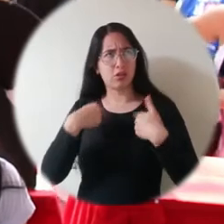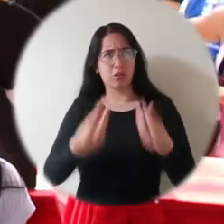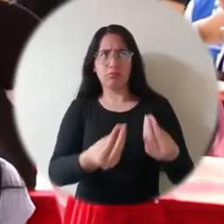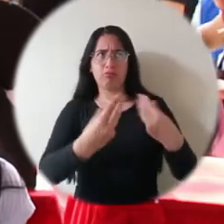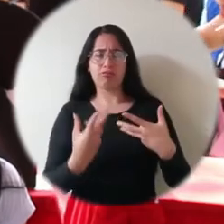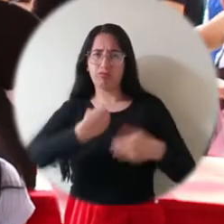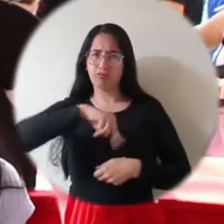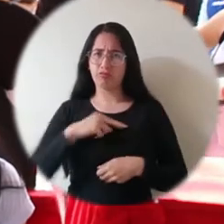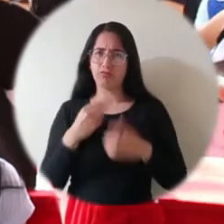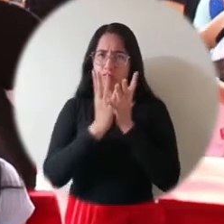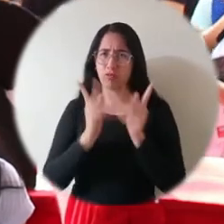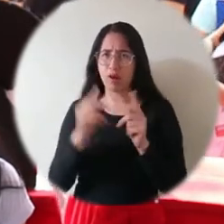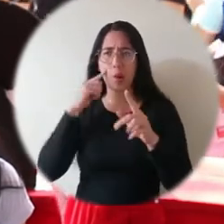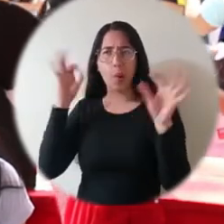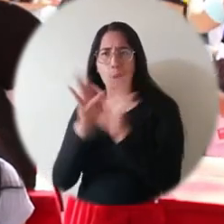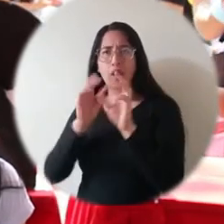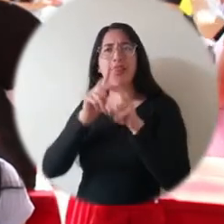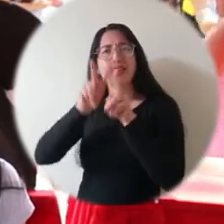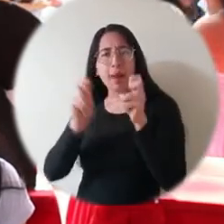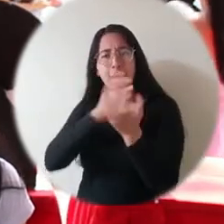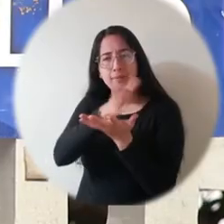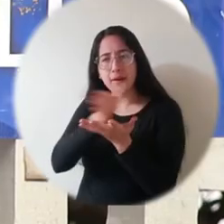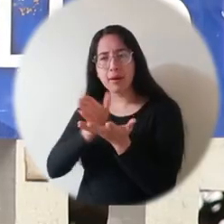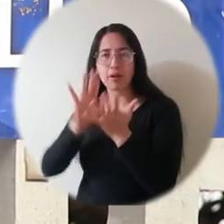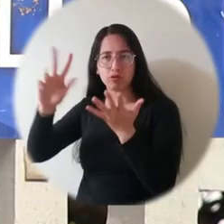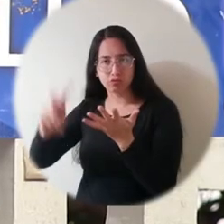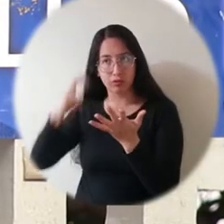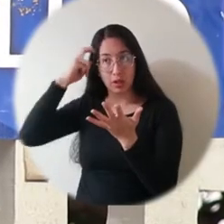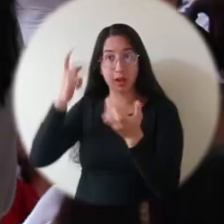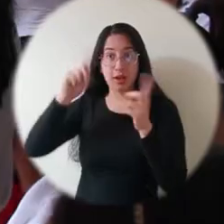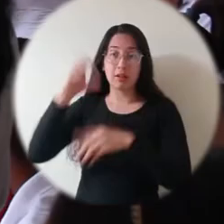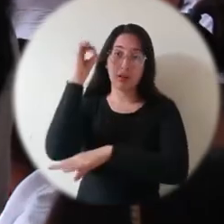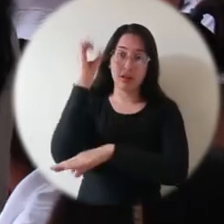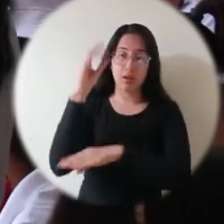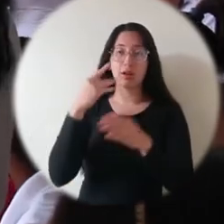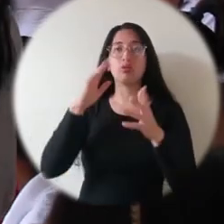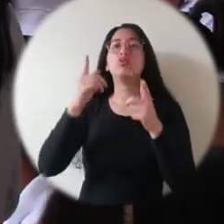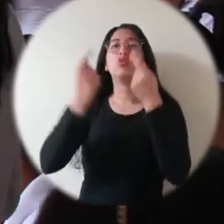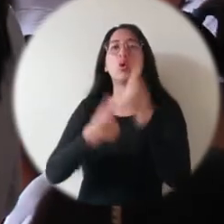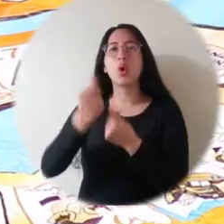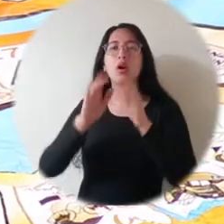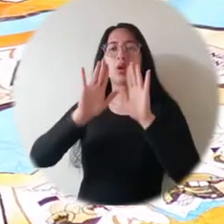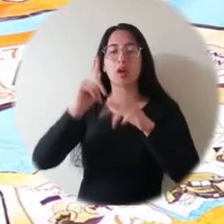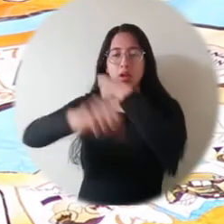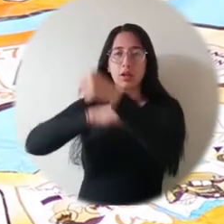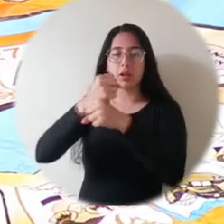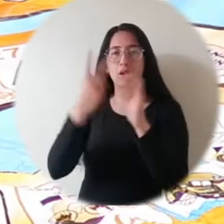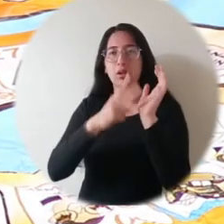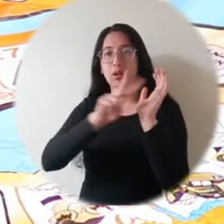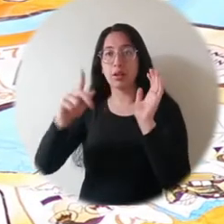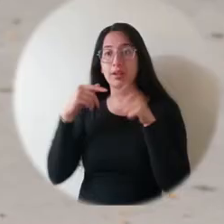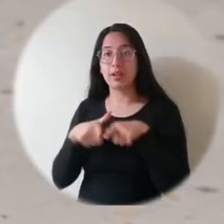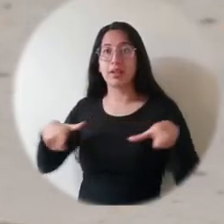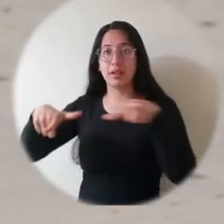nosotros estudiantes de estar enfocados en todas las ramas del saber. En el evento también se desarrolló Expo Contaduría 2022, una